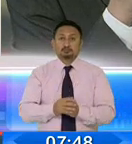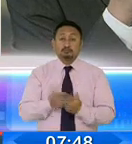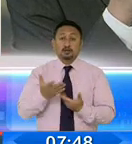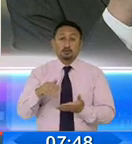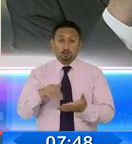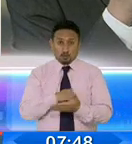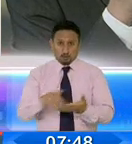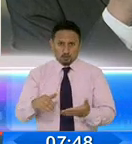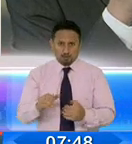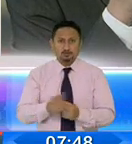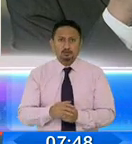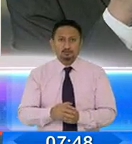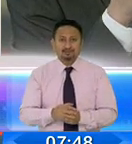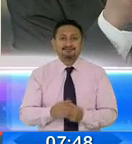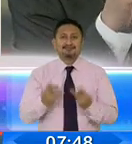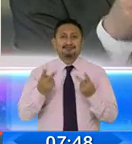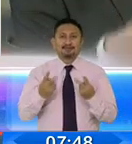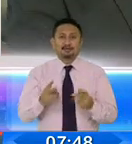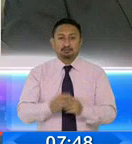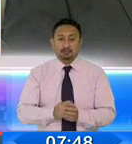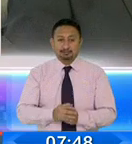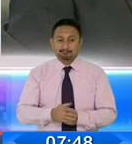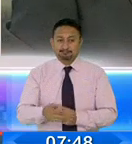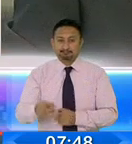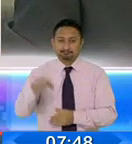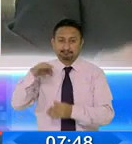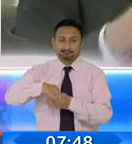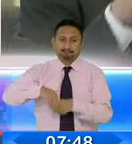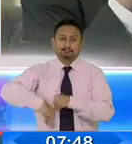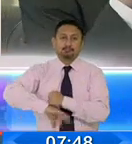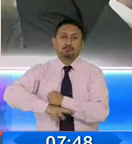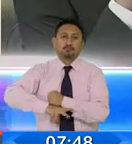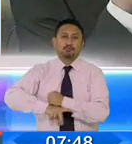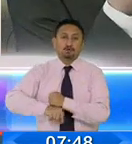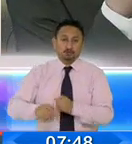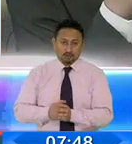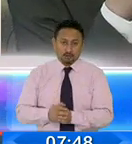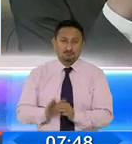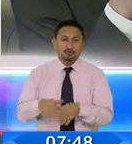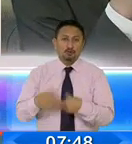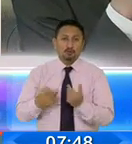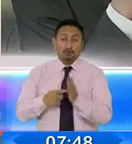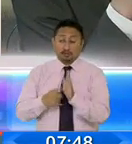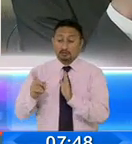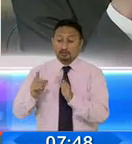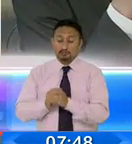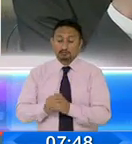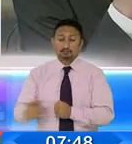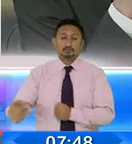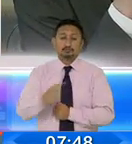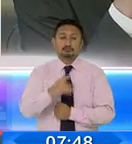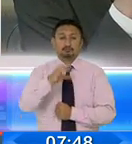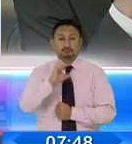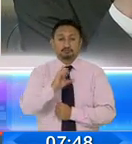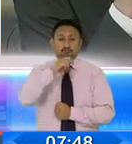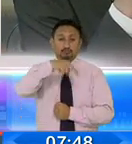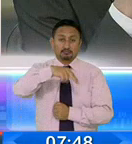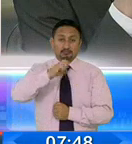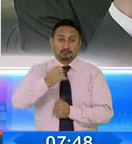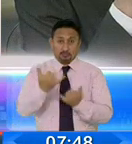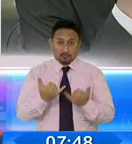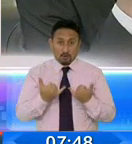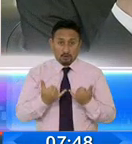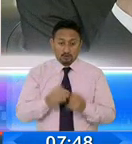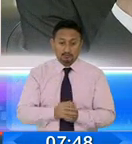razonable, sino es el fraude. Y la única manera de desvirtuar el fraude la tiene el Consejo Nacional Electoral. Desde hoy